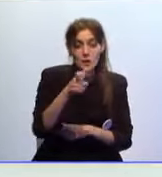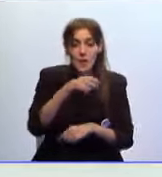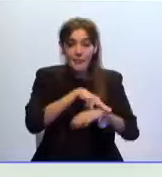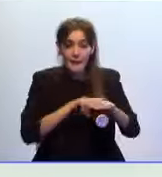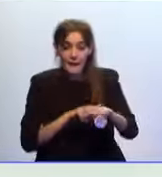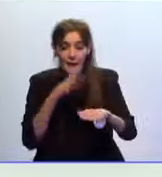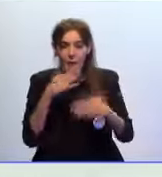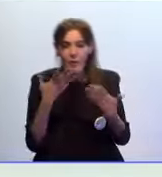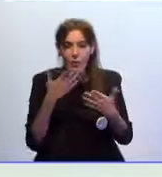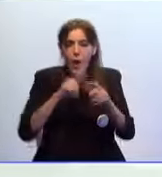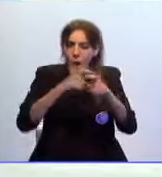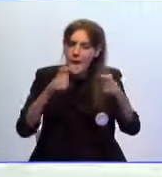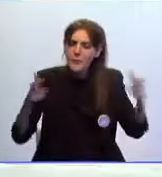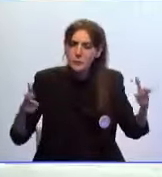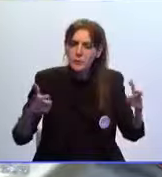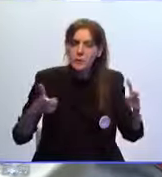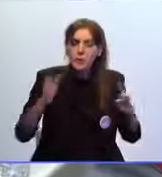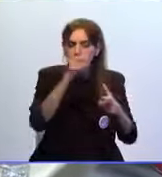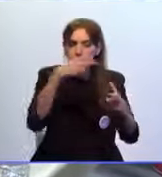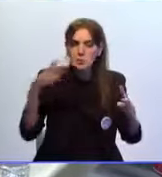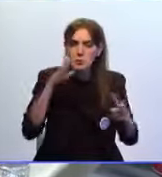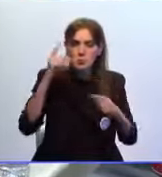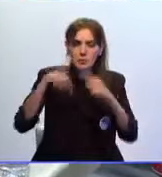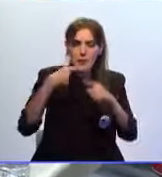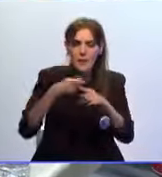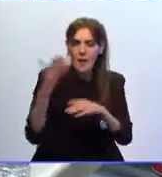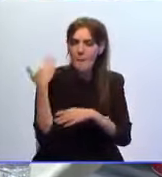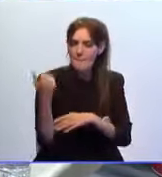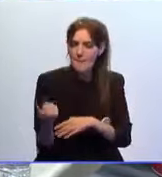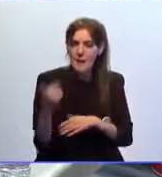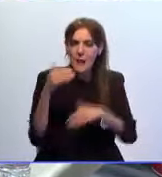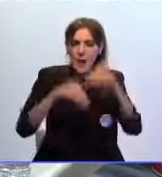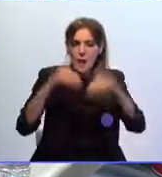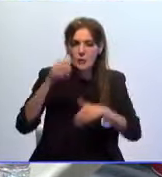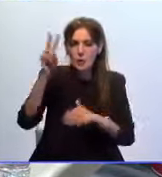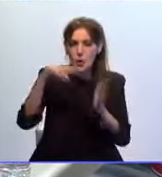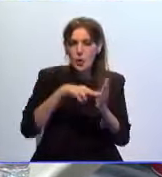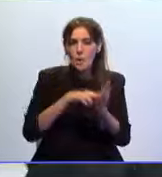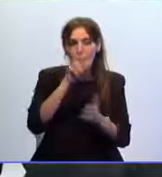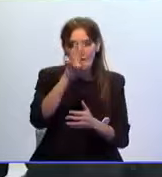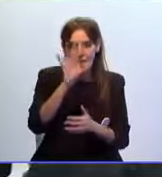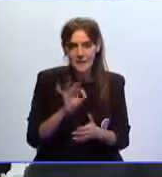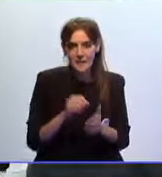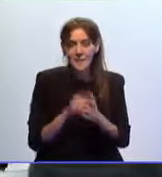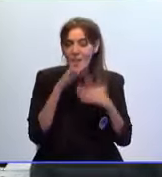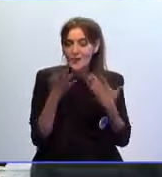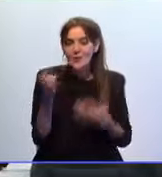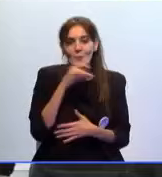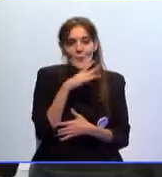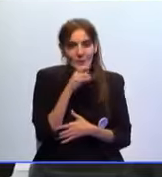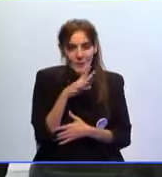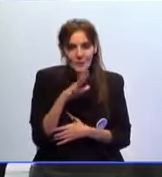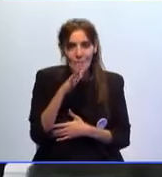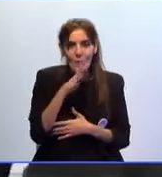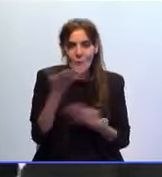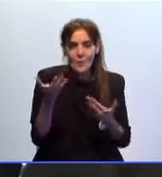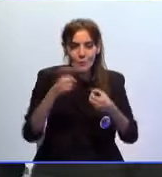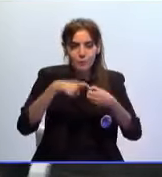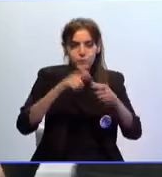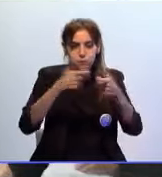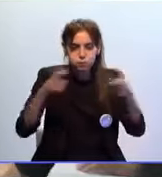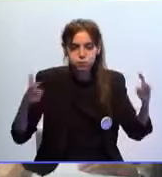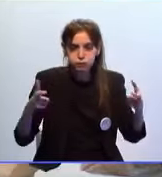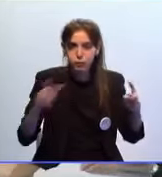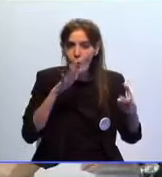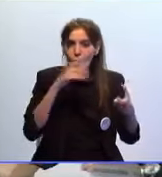incrementando así los resultados obtenidos en las pasadas elecciones del año 2020 Estamos muy contentos con relación a las